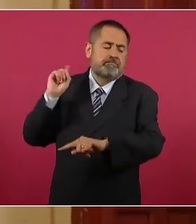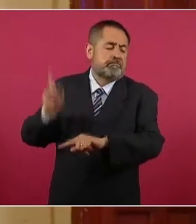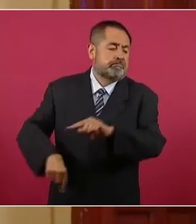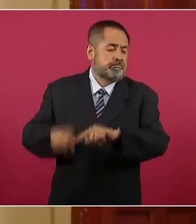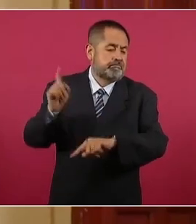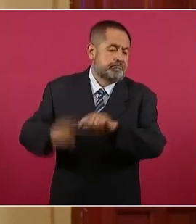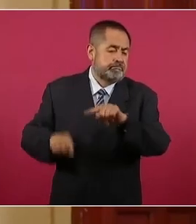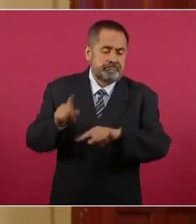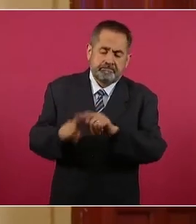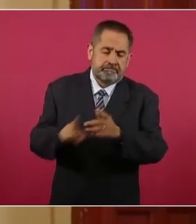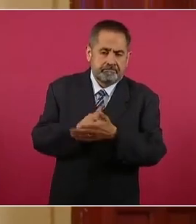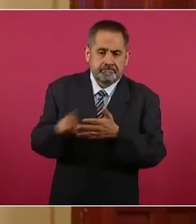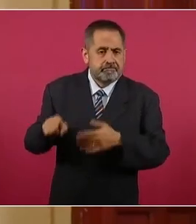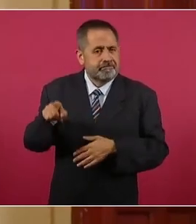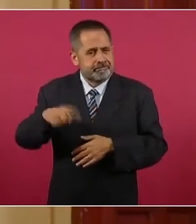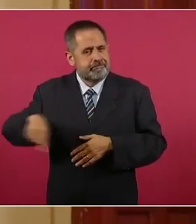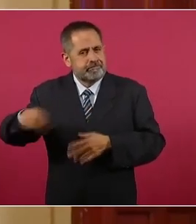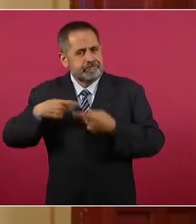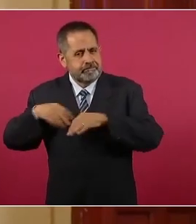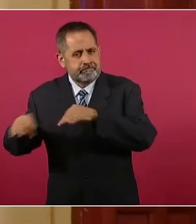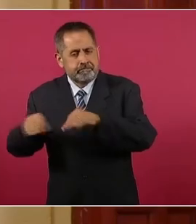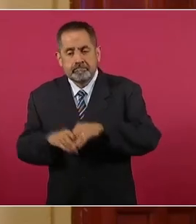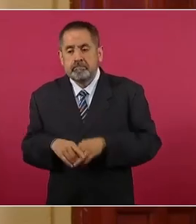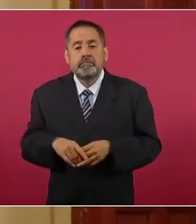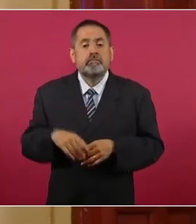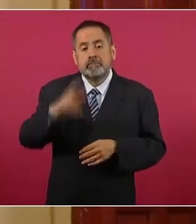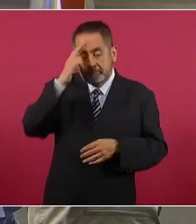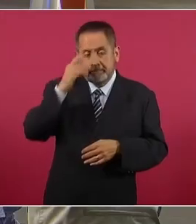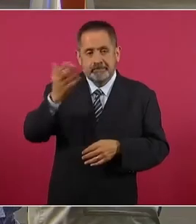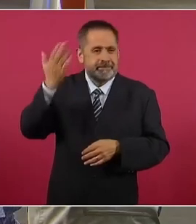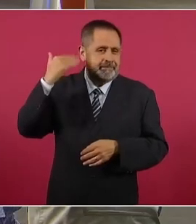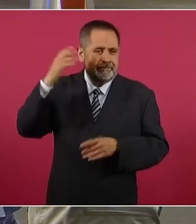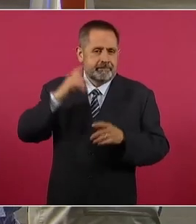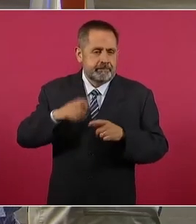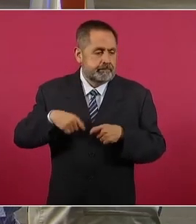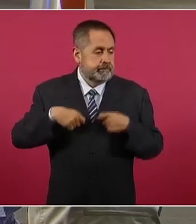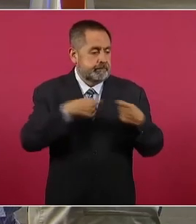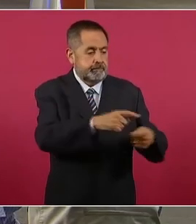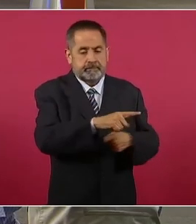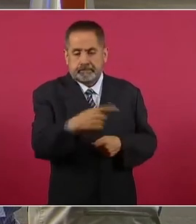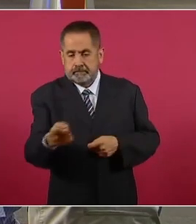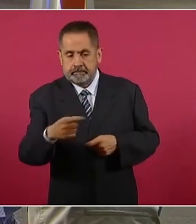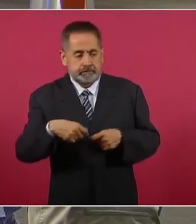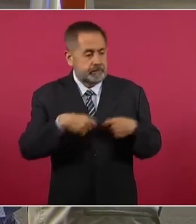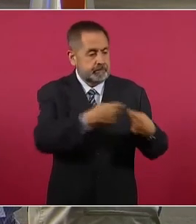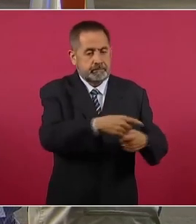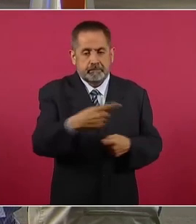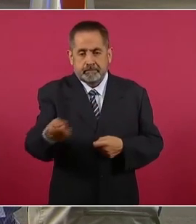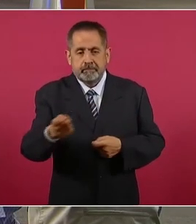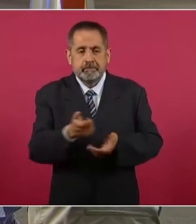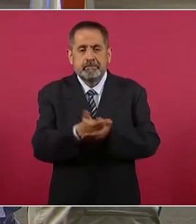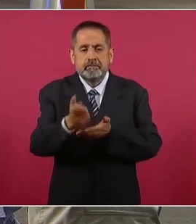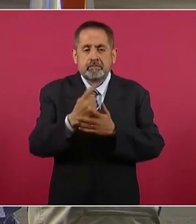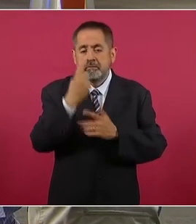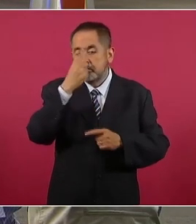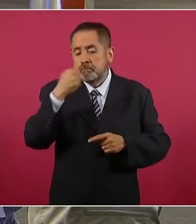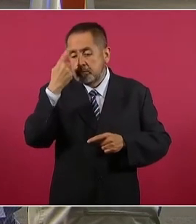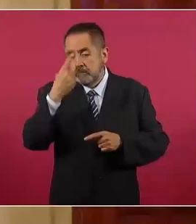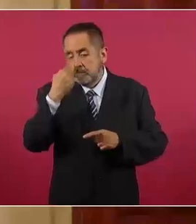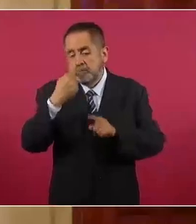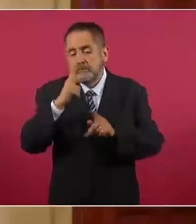los trabajadores al permitir subcontratación, el pago por horas y sin prestaciones sociales.